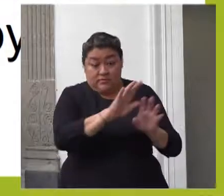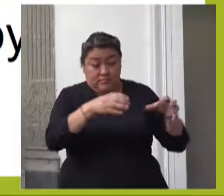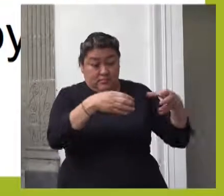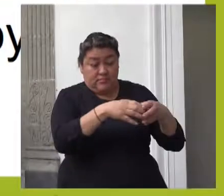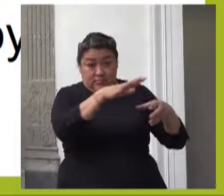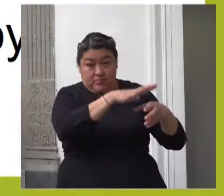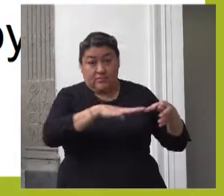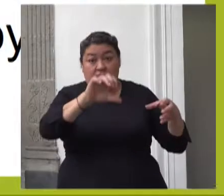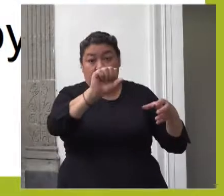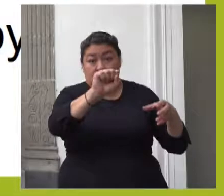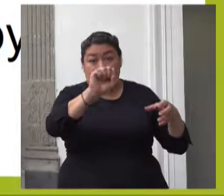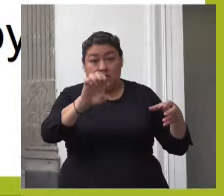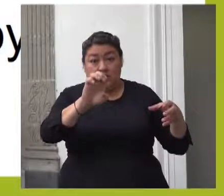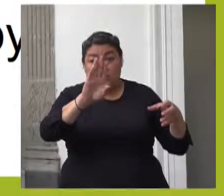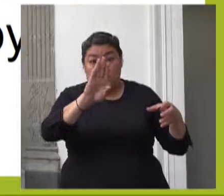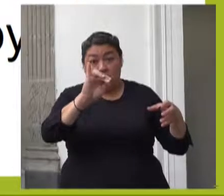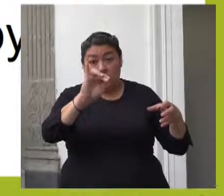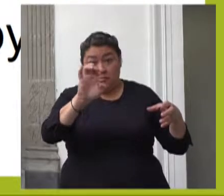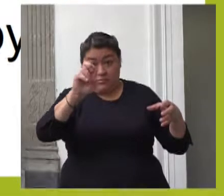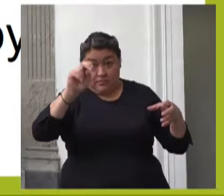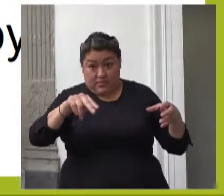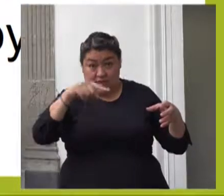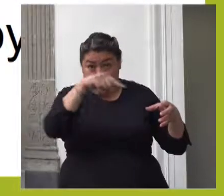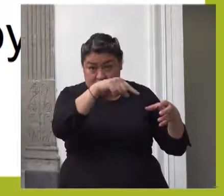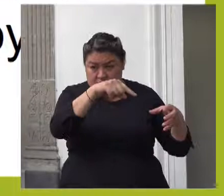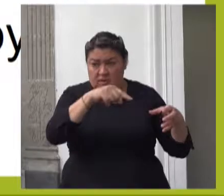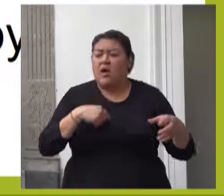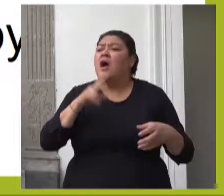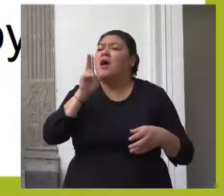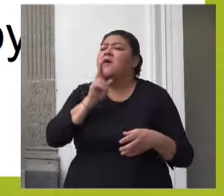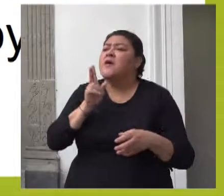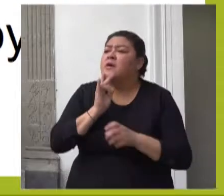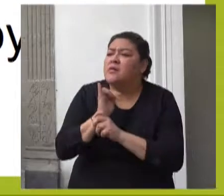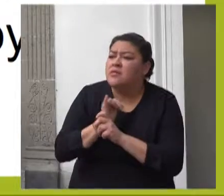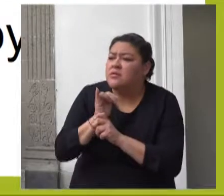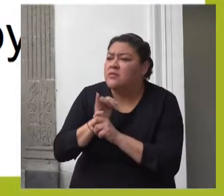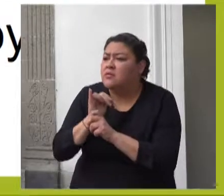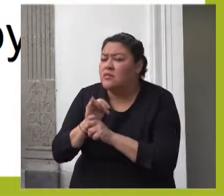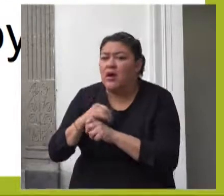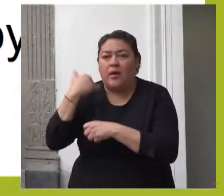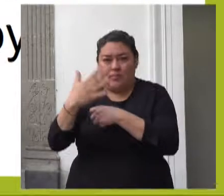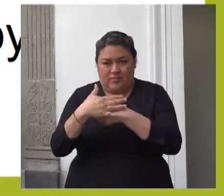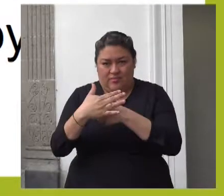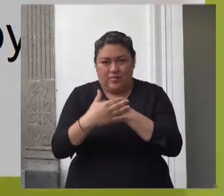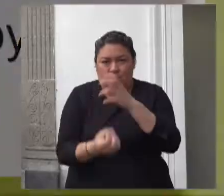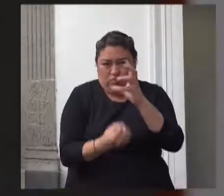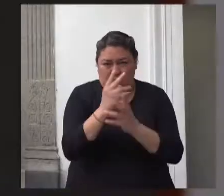para la inscripción al nuevo programa de apoyo al bienestar